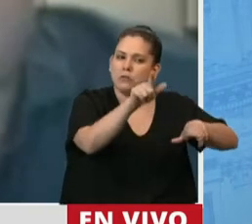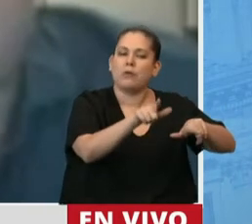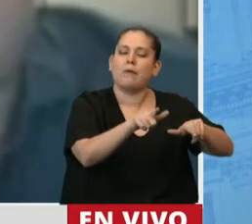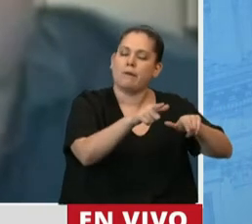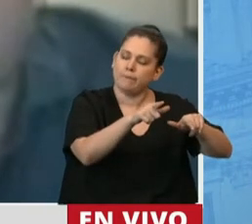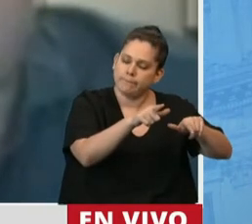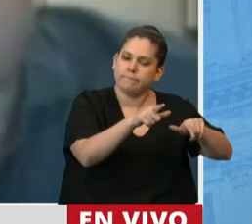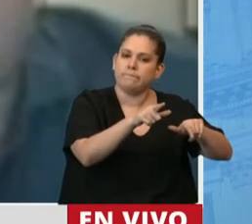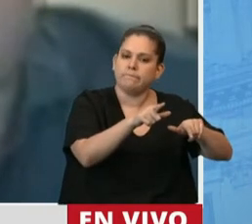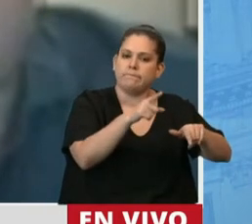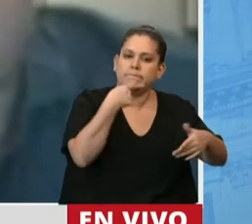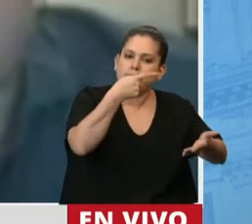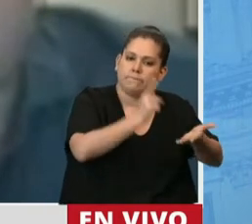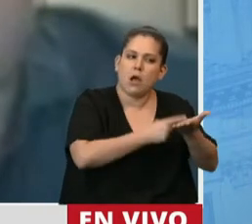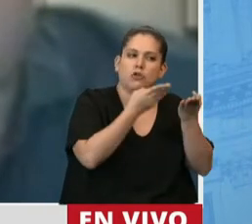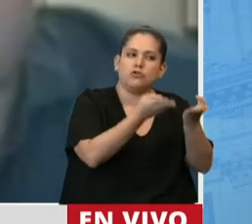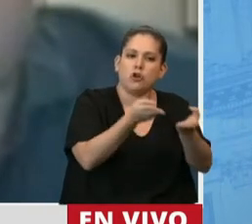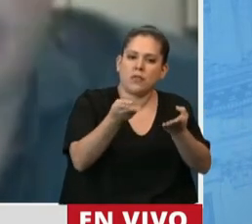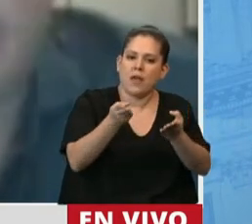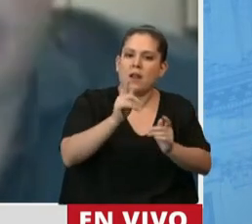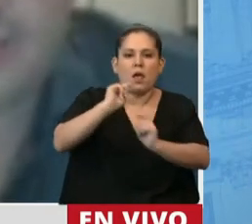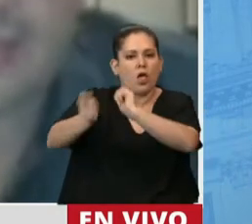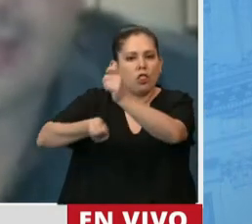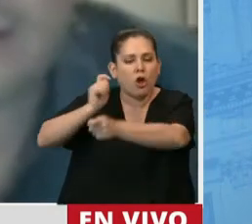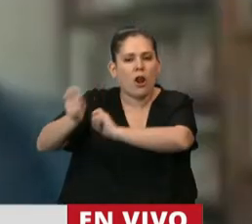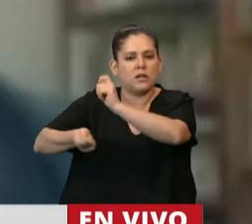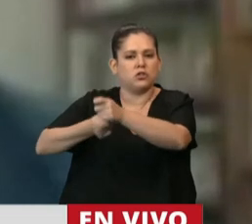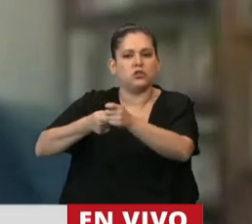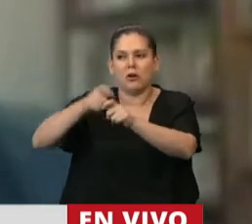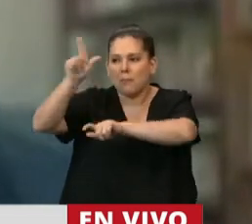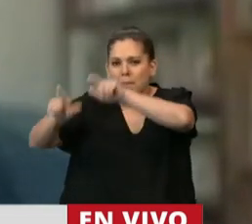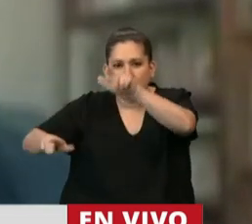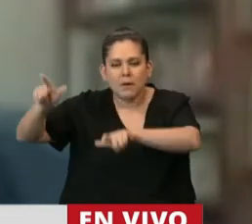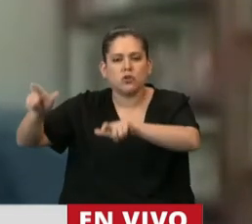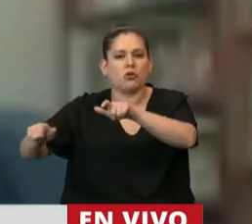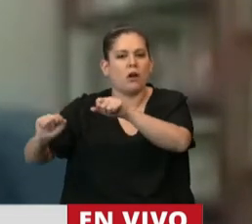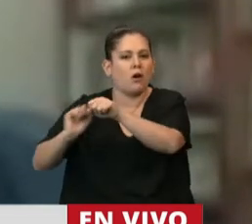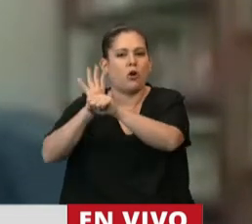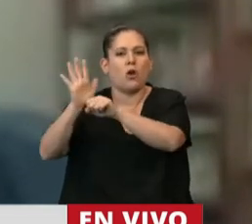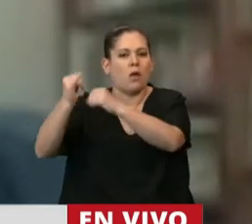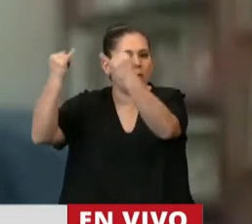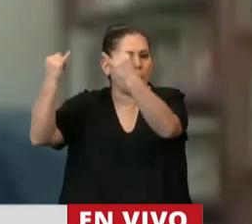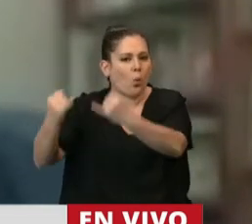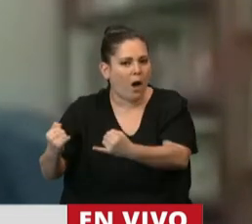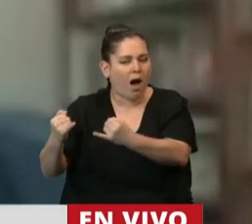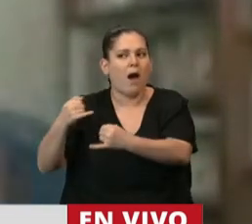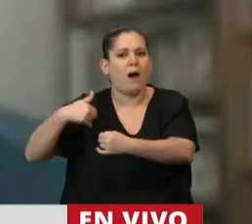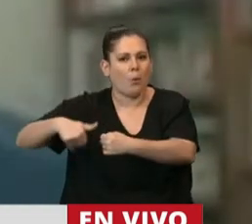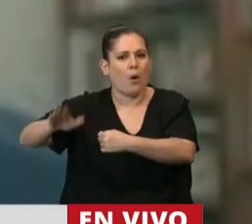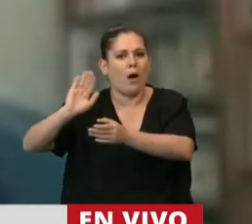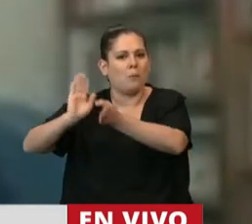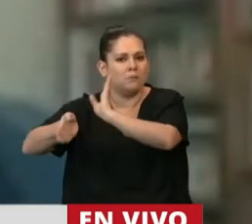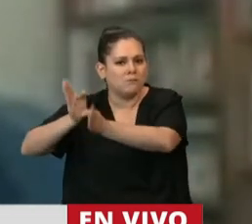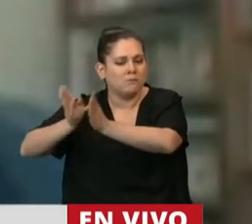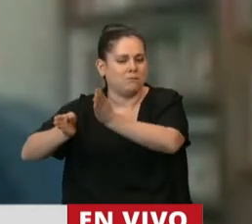solidaridad, a donar sangre para poder tratar a aquellos que están en el proceso de la